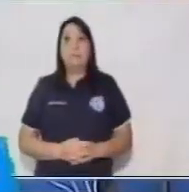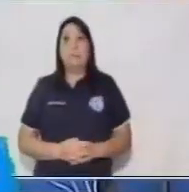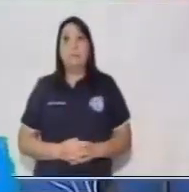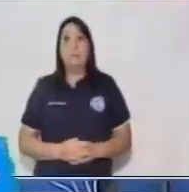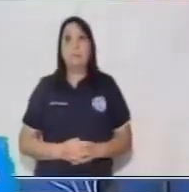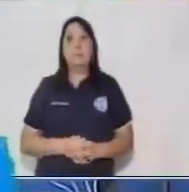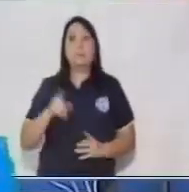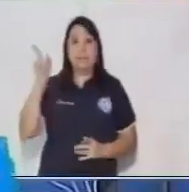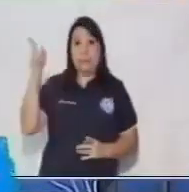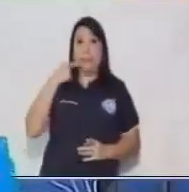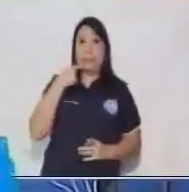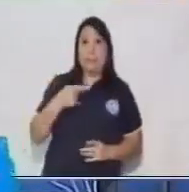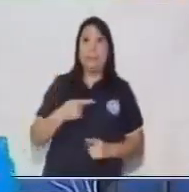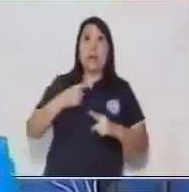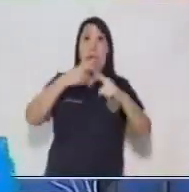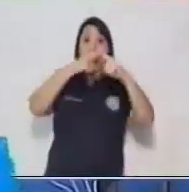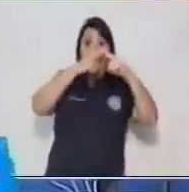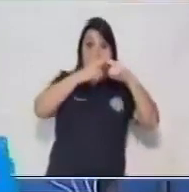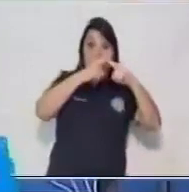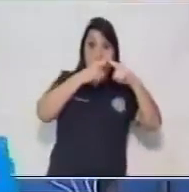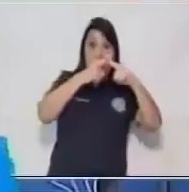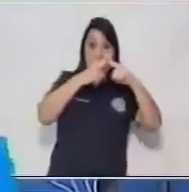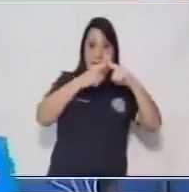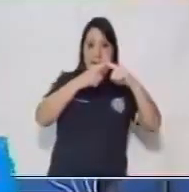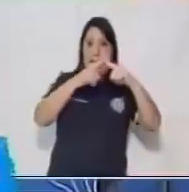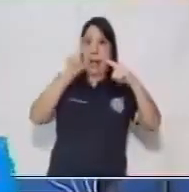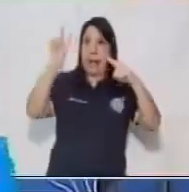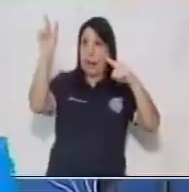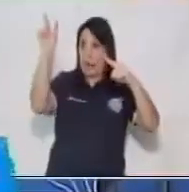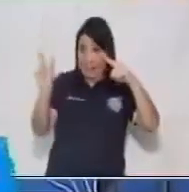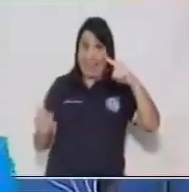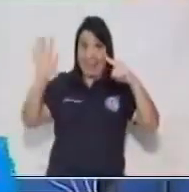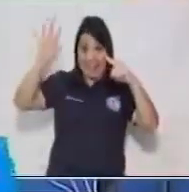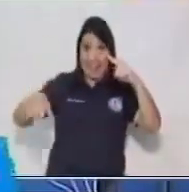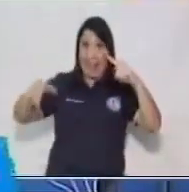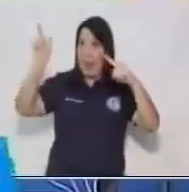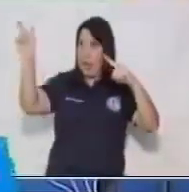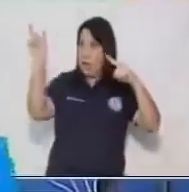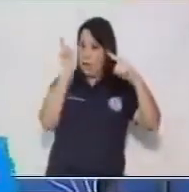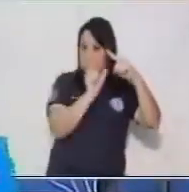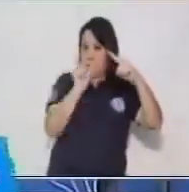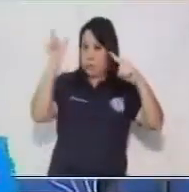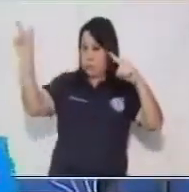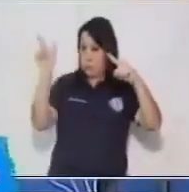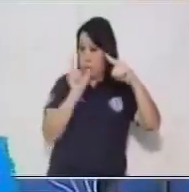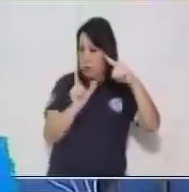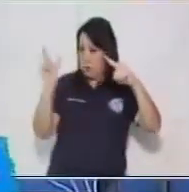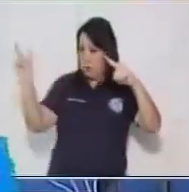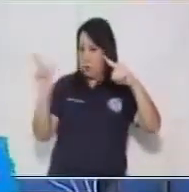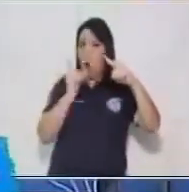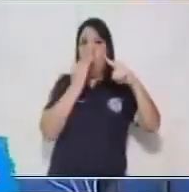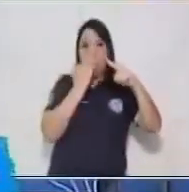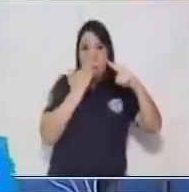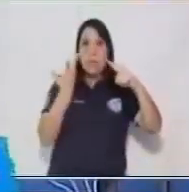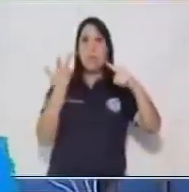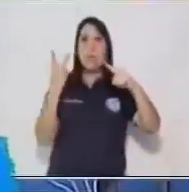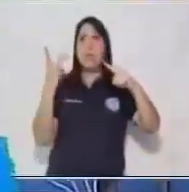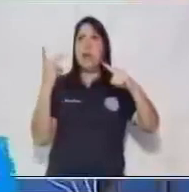Quedamos de qué multiplicar cada dato de la tabla por 3.6 grados.